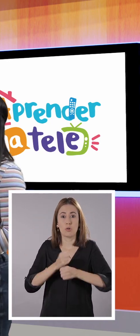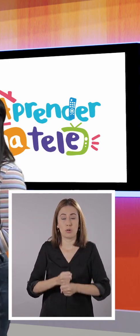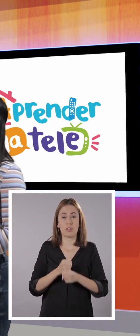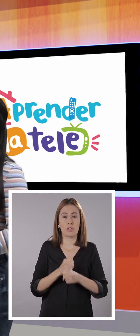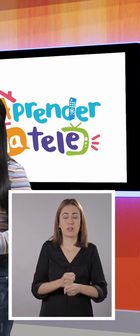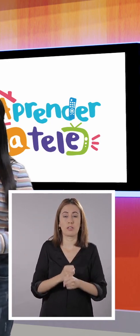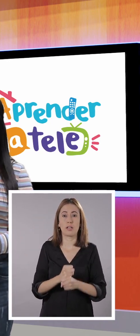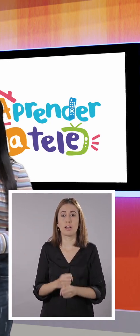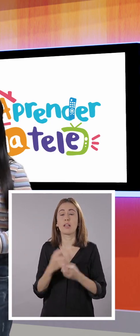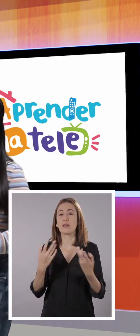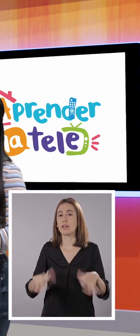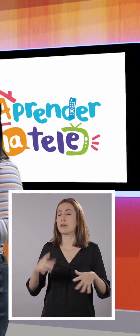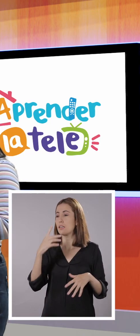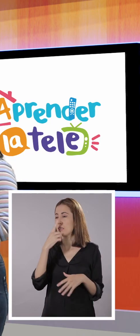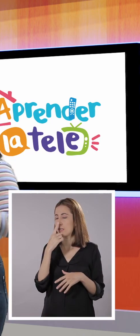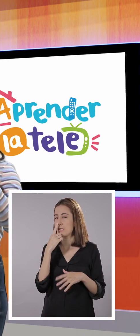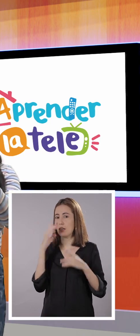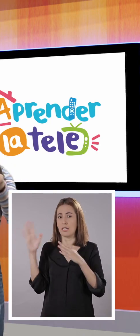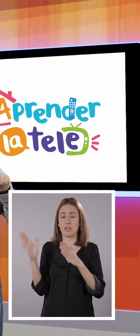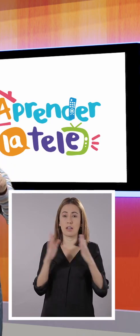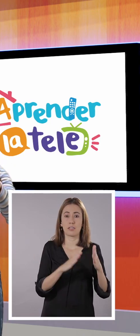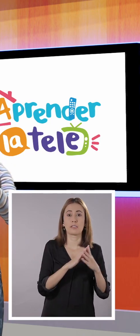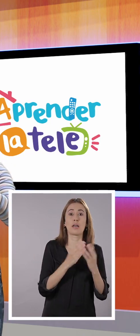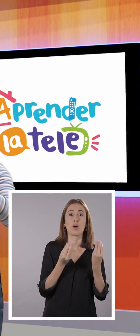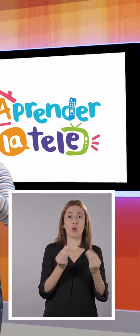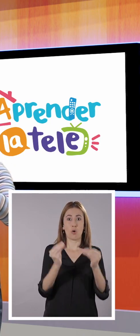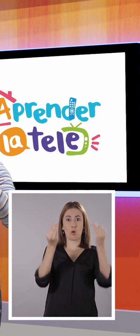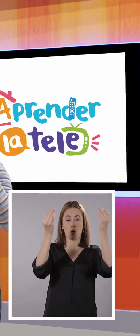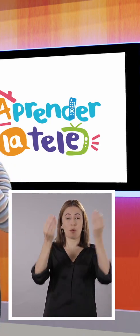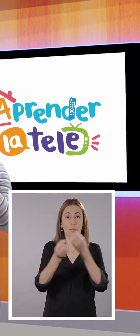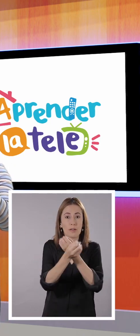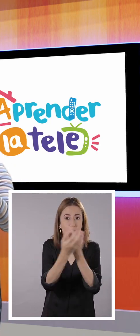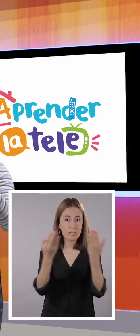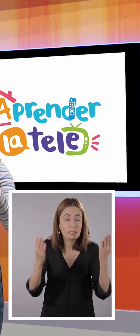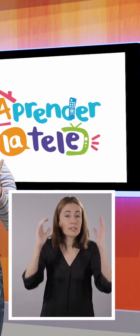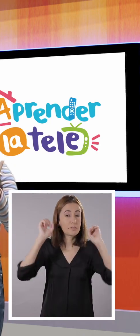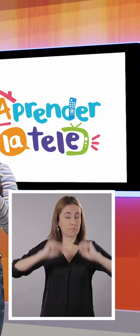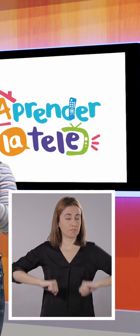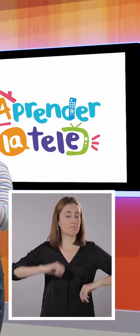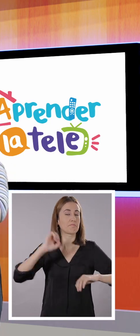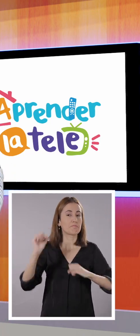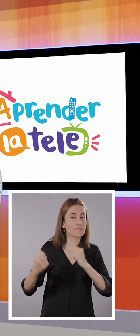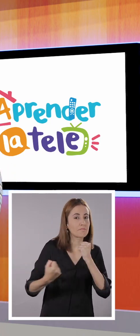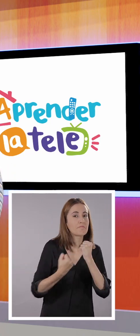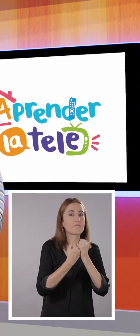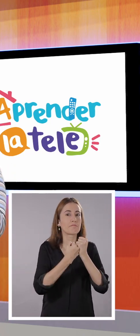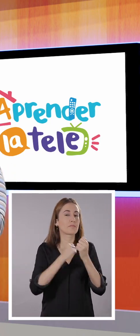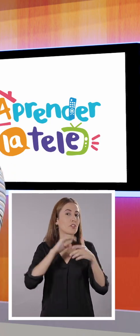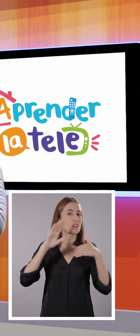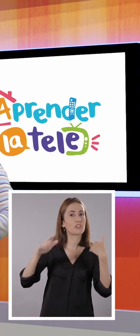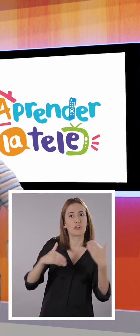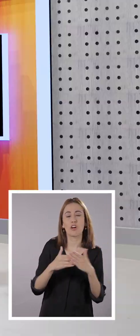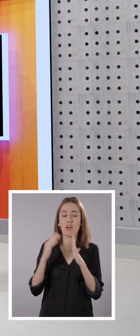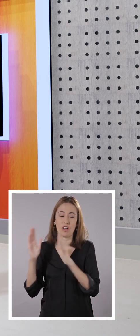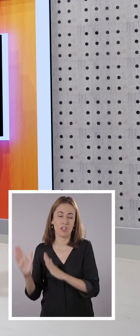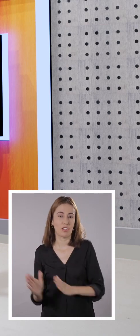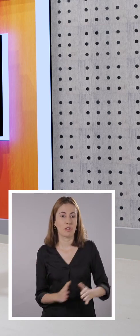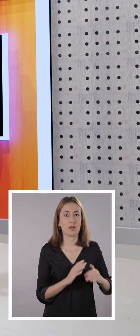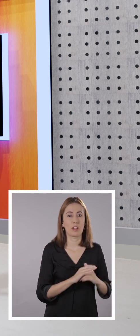bioseguridad. Muy interesante, profe. Creo que los chicos y chicas en casa están sumamente listos para todo lo que se viene